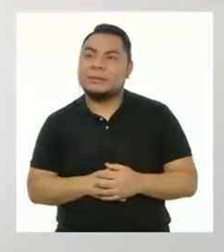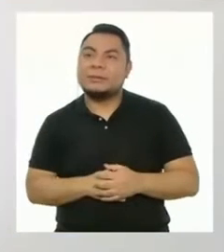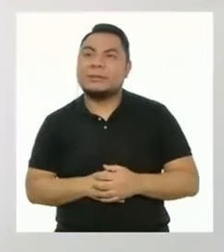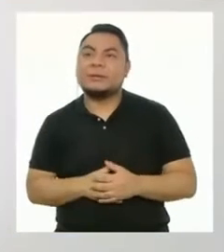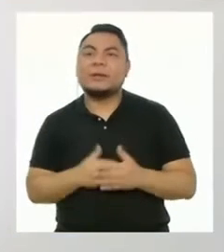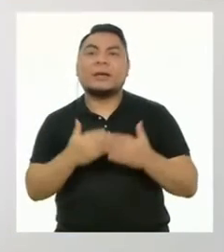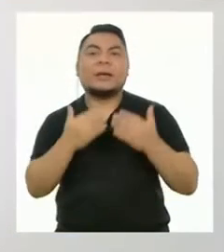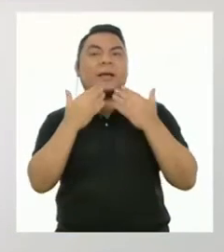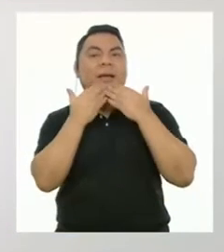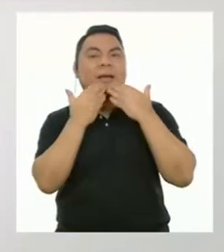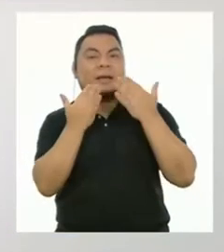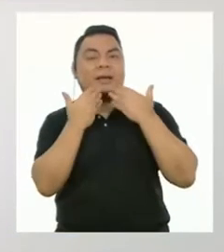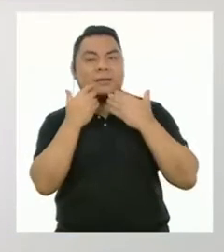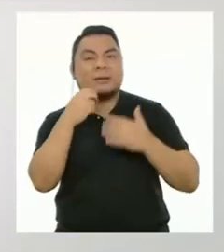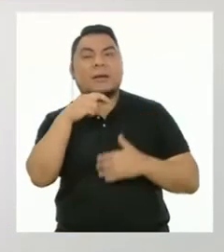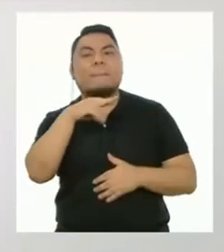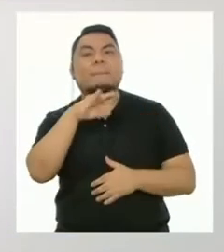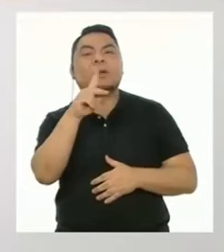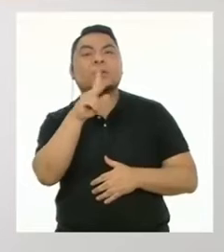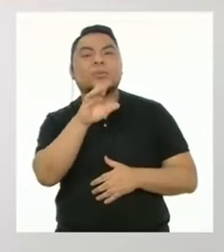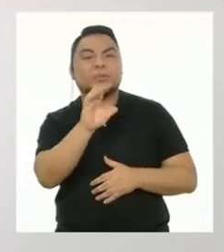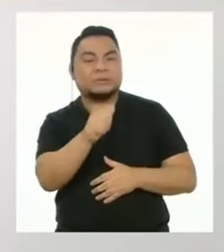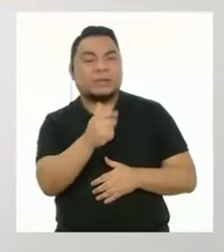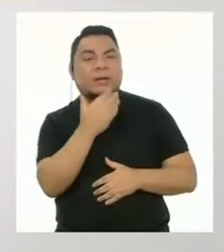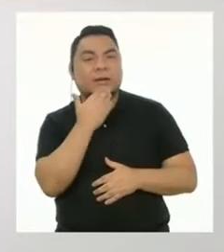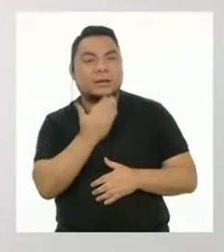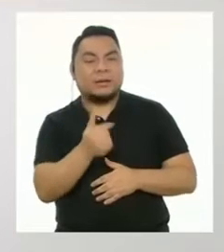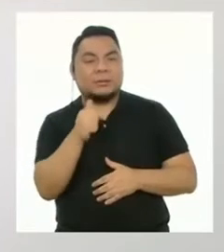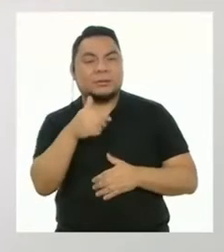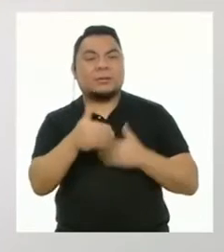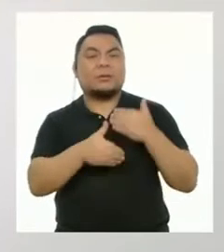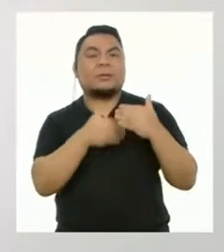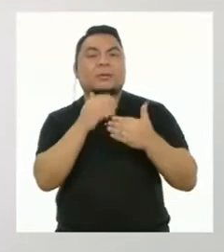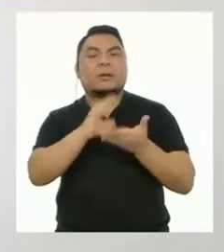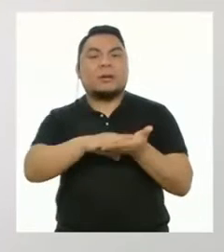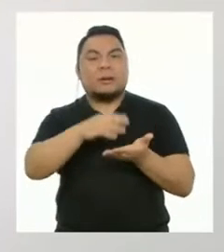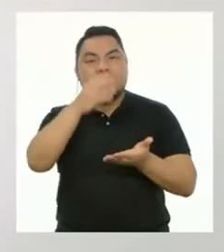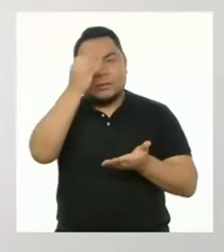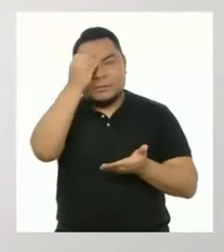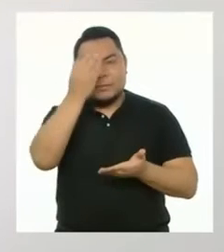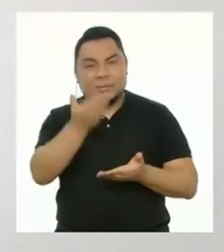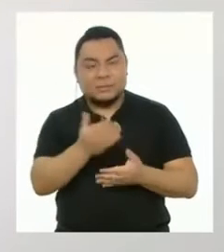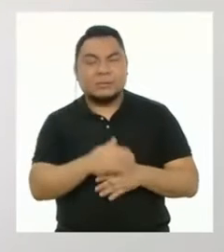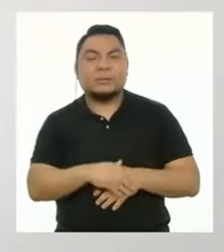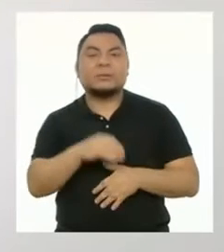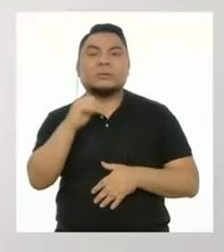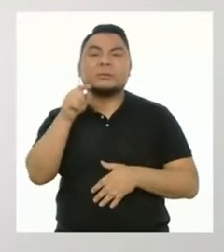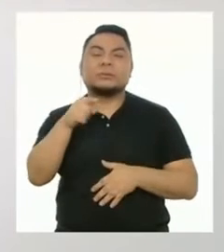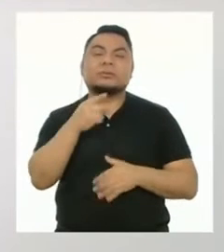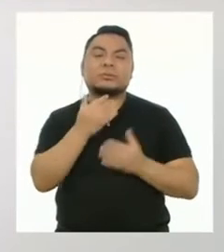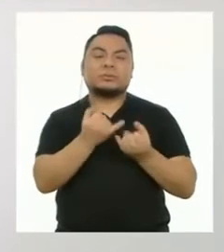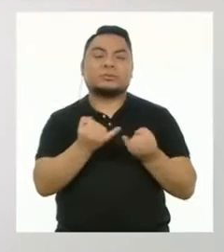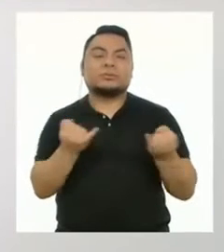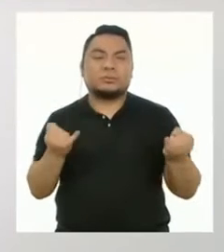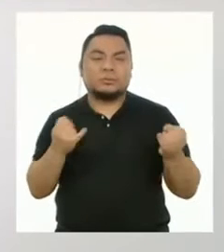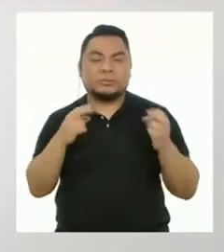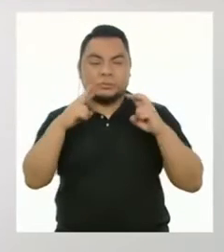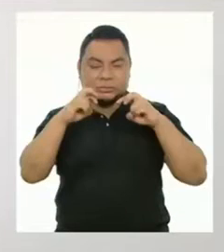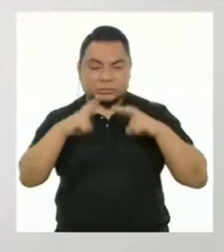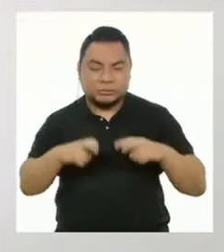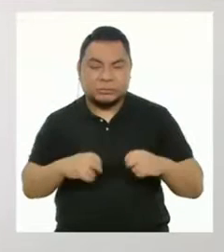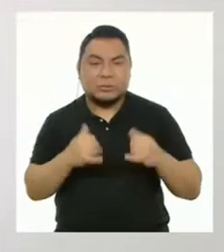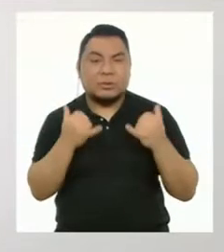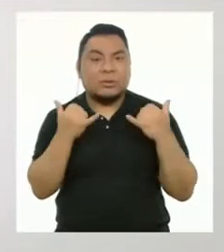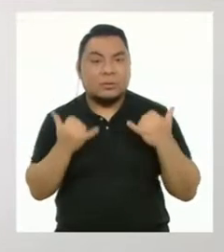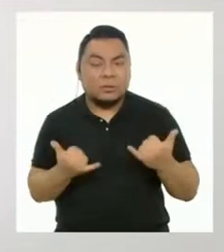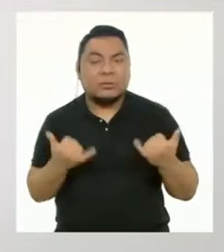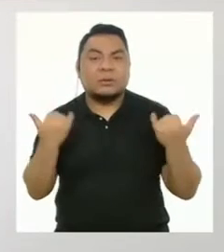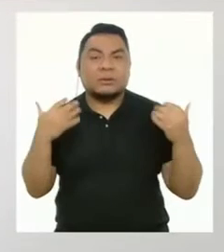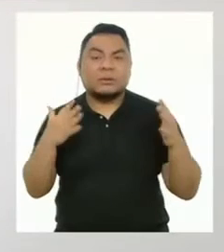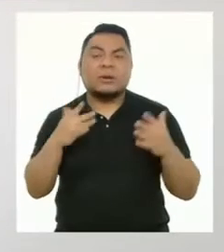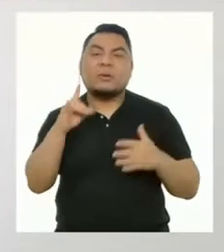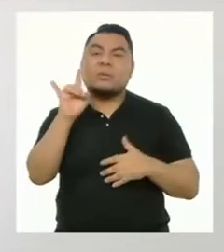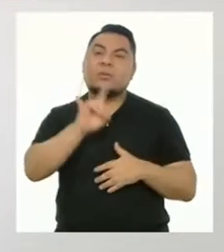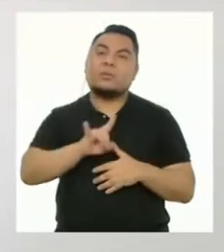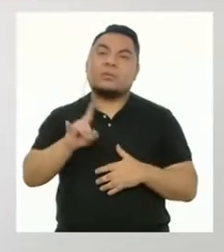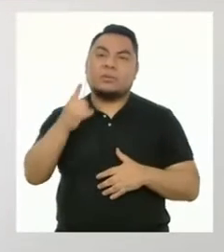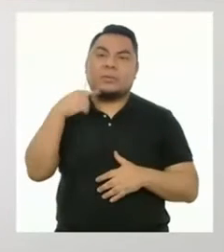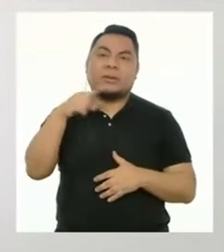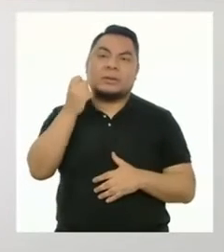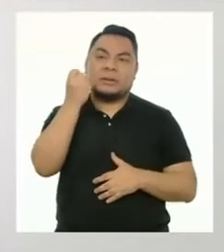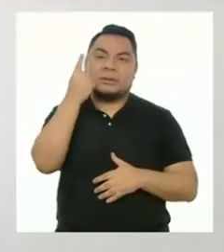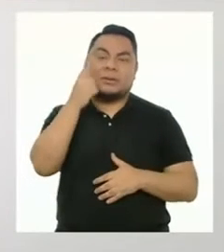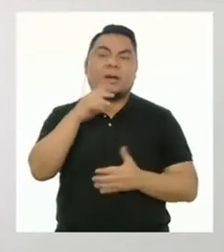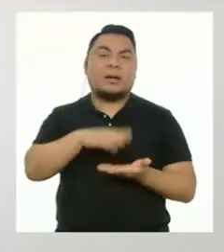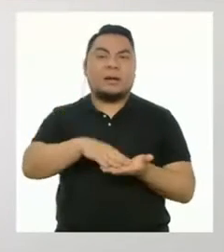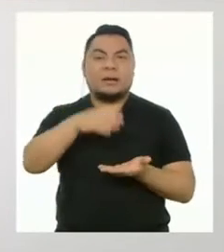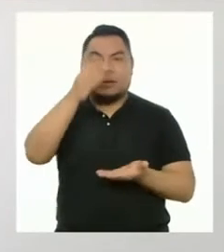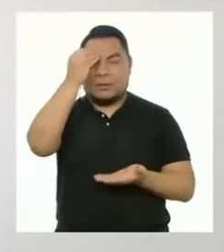Gracias, Miluska. Qué gusto estar aquí para hablar de los procesos de aprendizaje y sobre instrumentos de evaluación que hoy en día es tan útil para